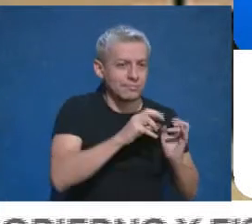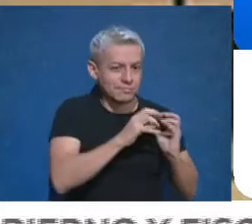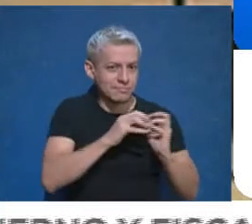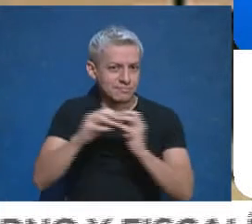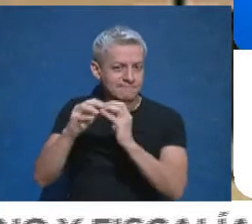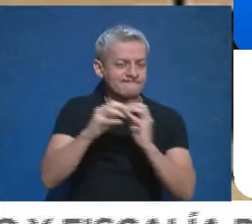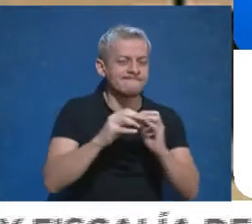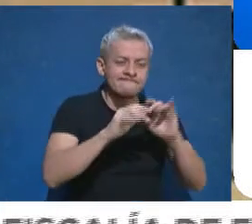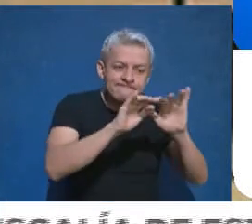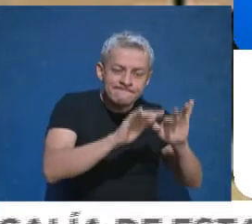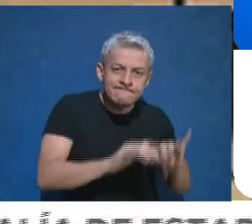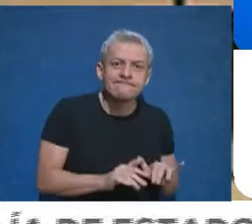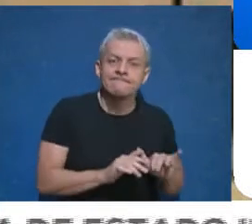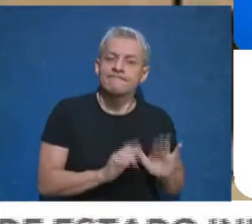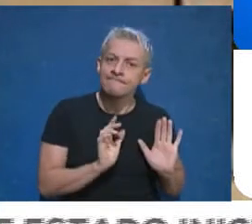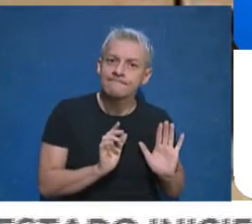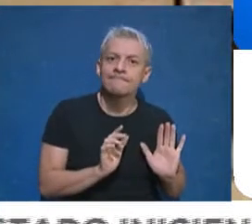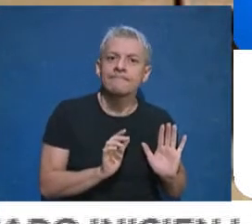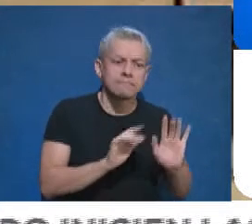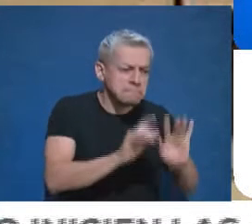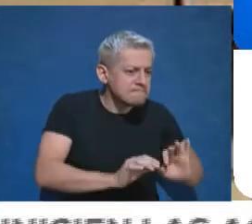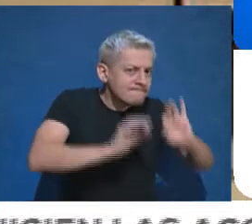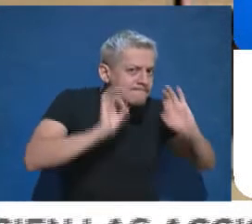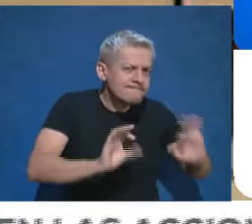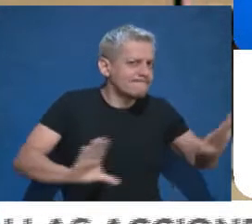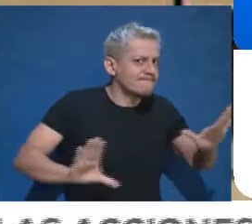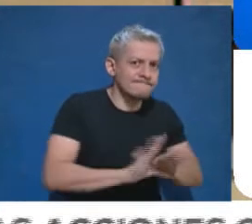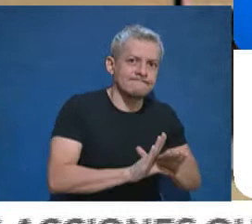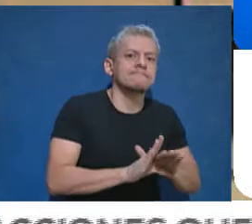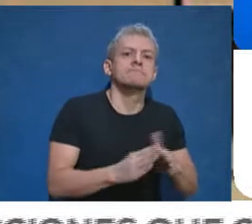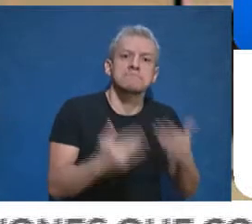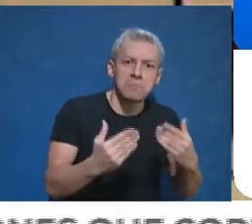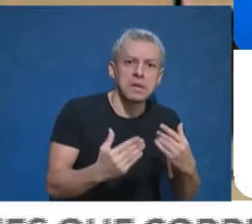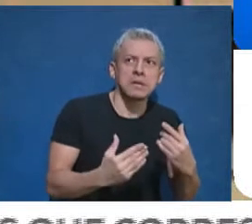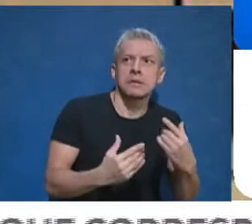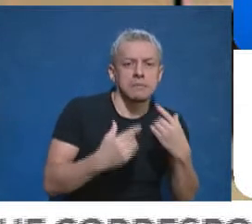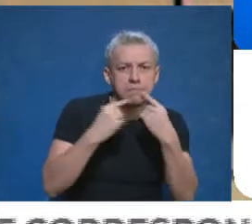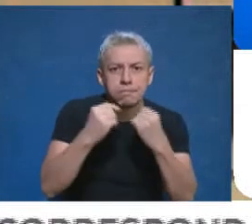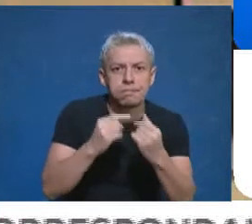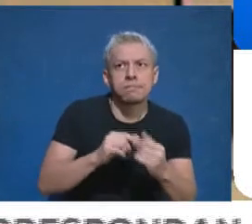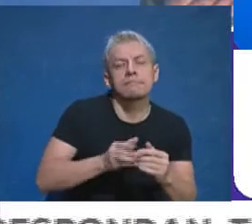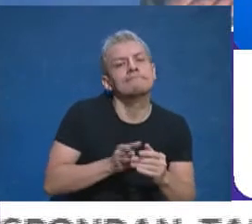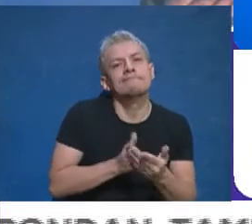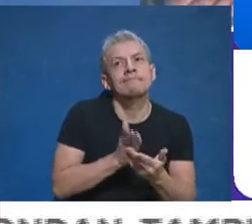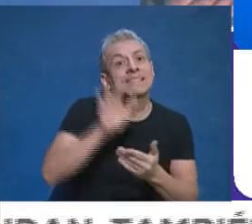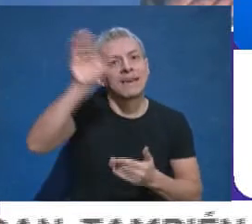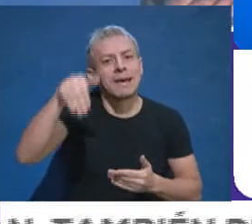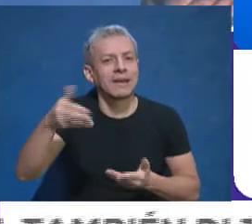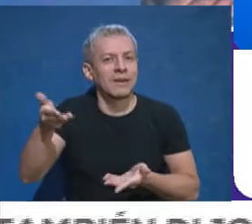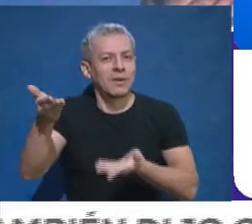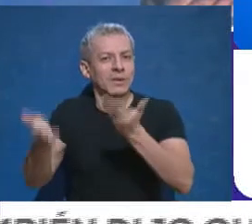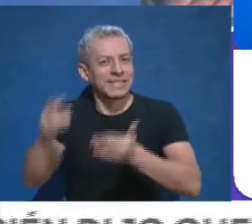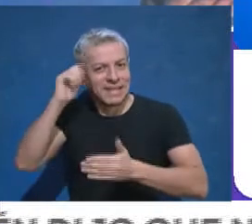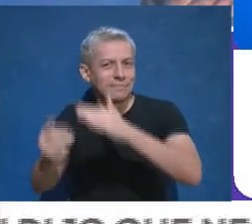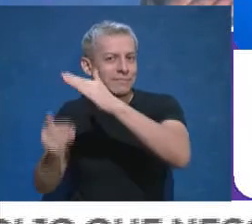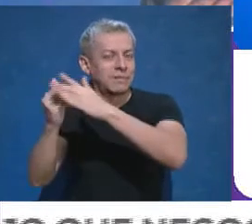escribir un planteo que debe ser suficientemente contundente para poder acudir a la corte. Muchas gracias, doctor Fernando